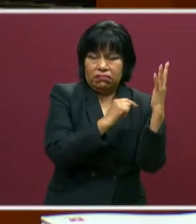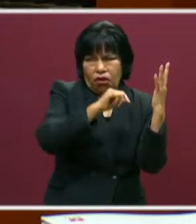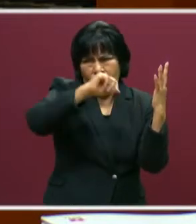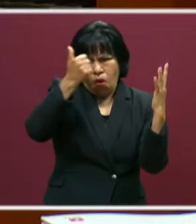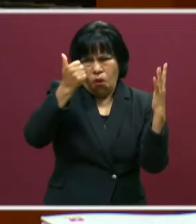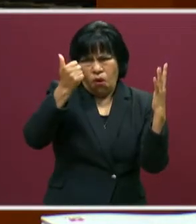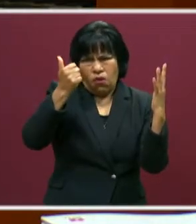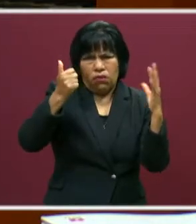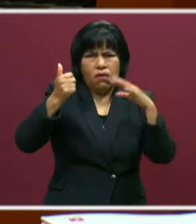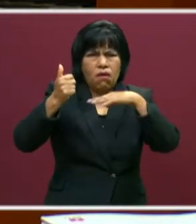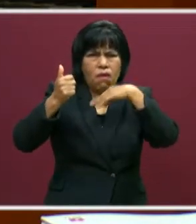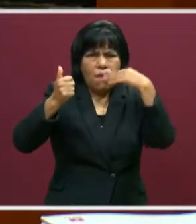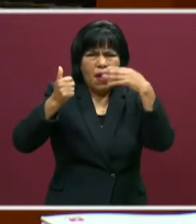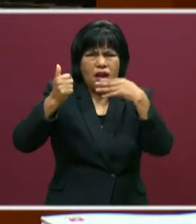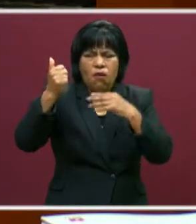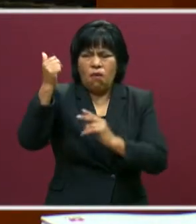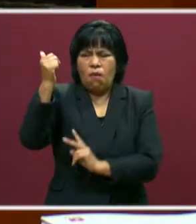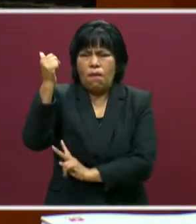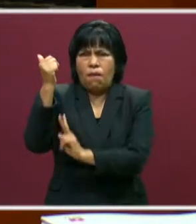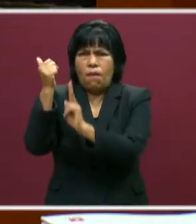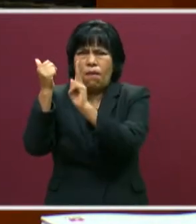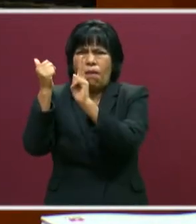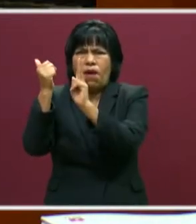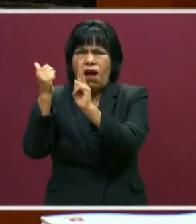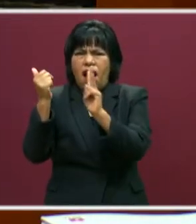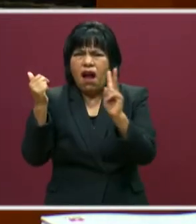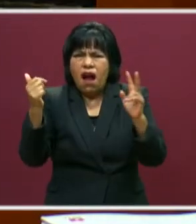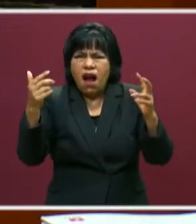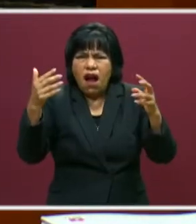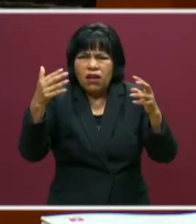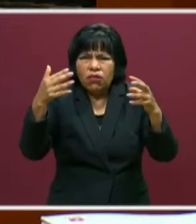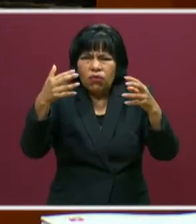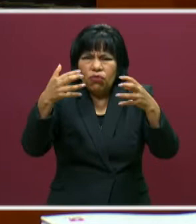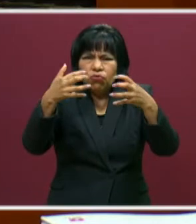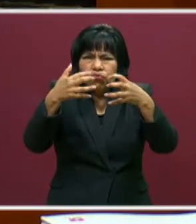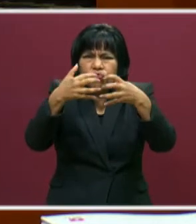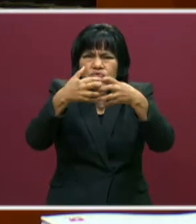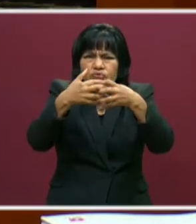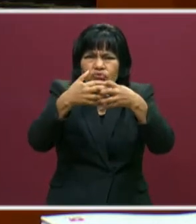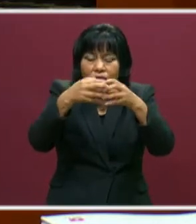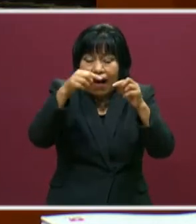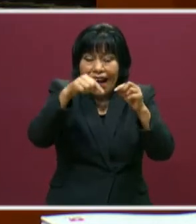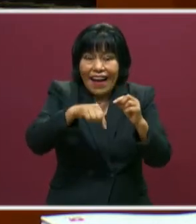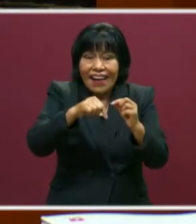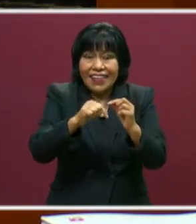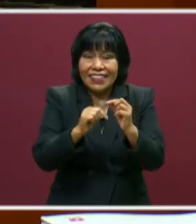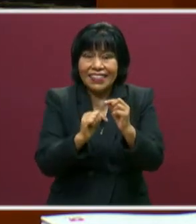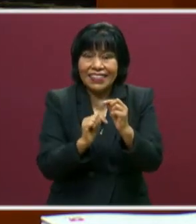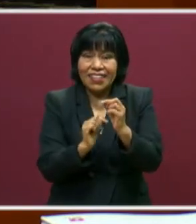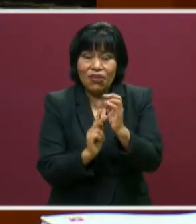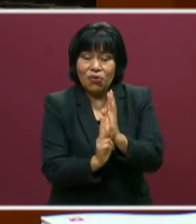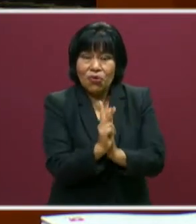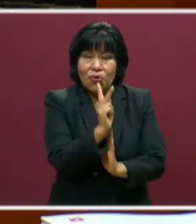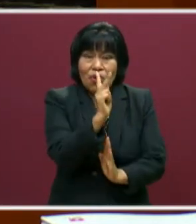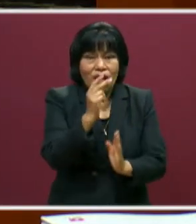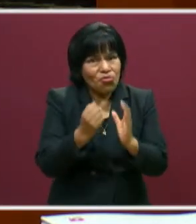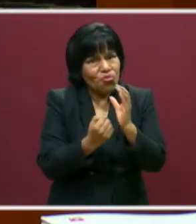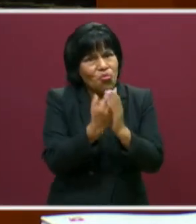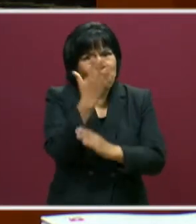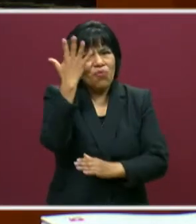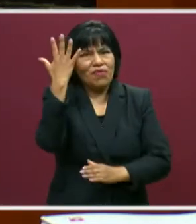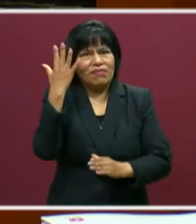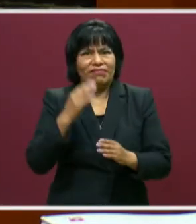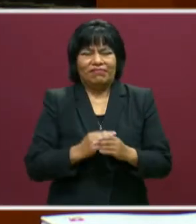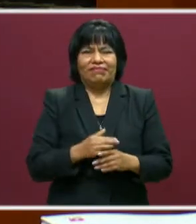de otro tipo de mango. Y se combina y hacen una especie diferente. Y a eso le llamamos híbrido. Como